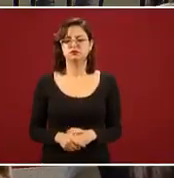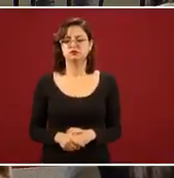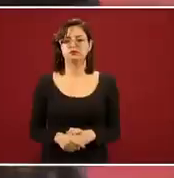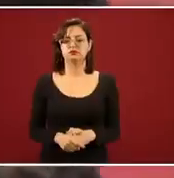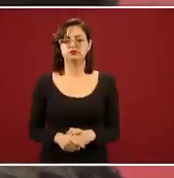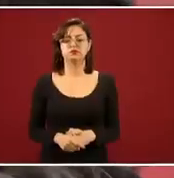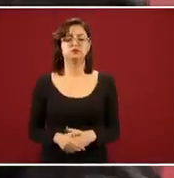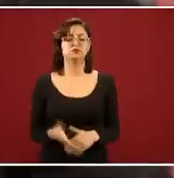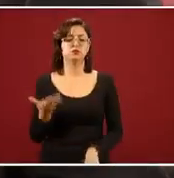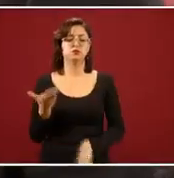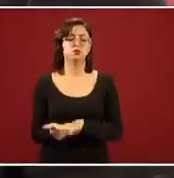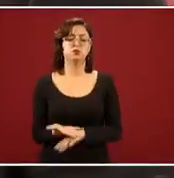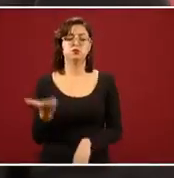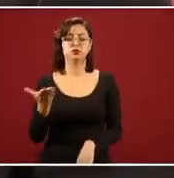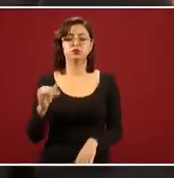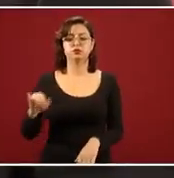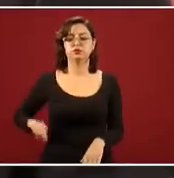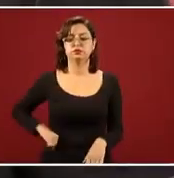Esto es muy interesante.